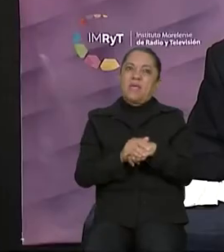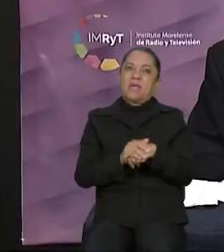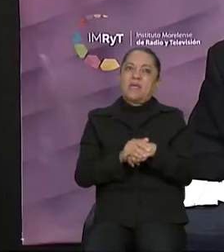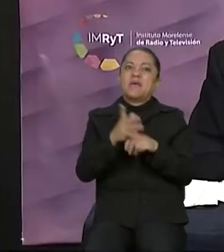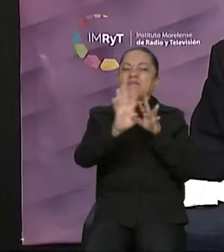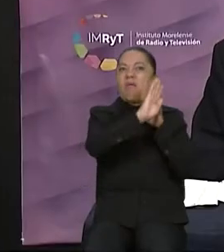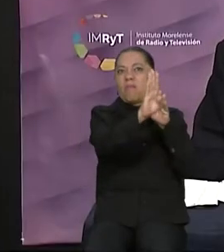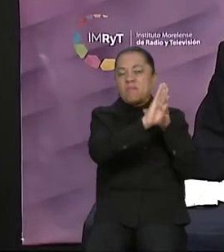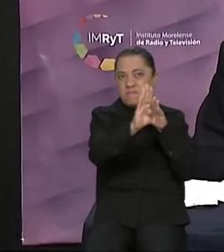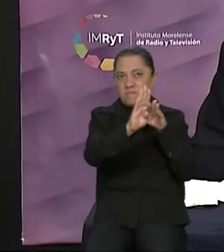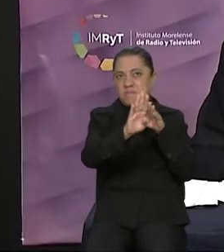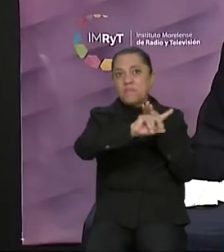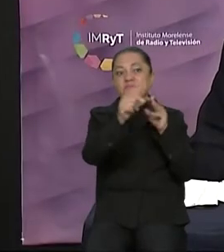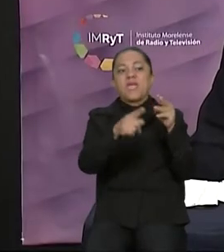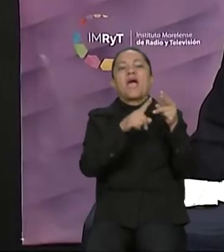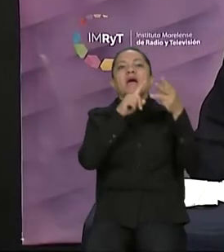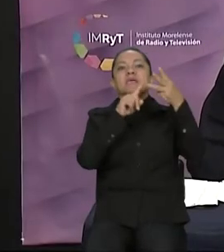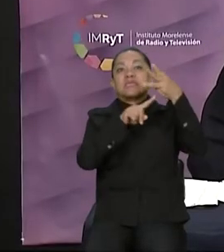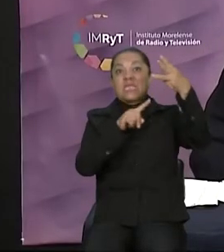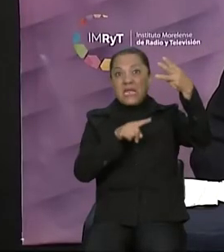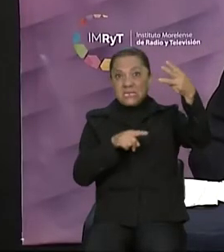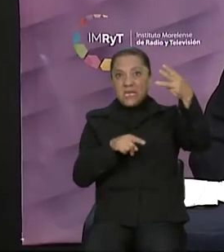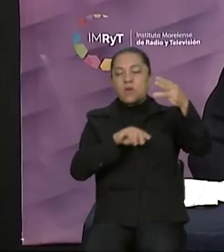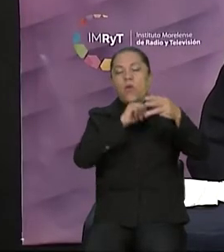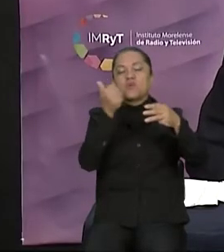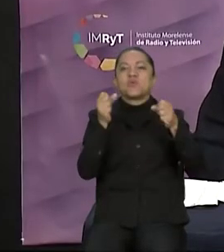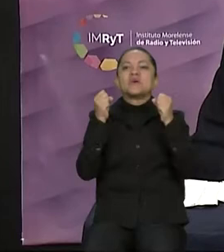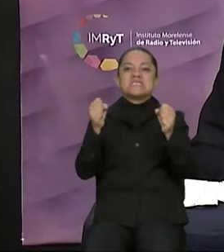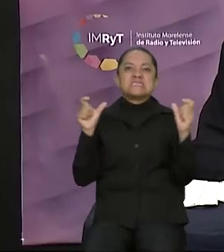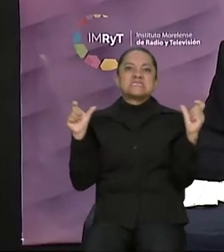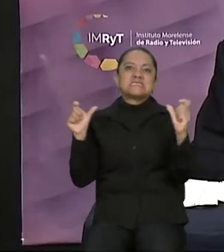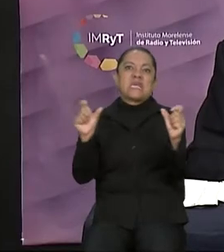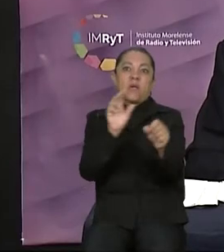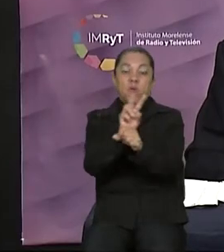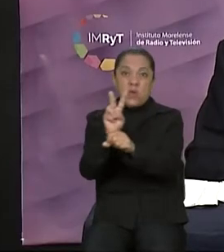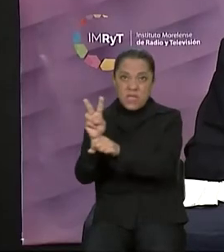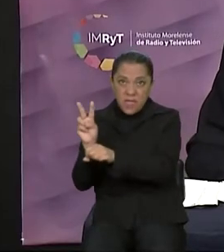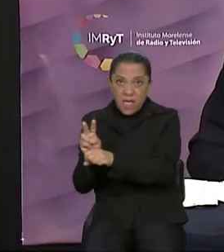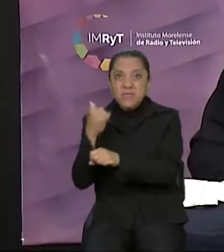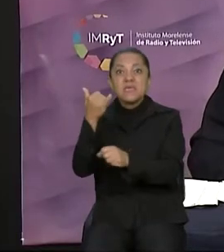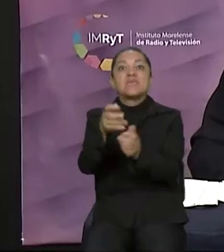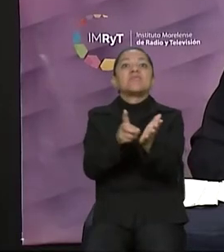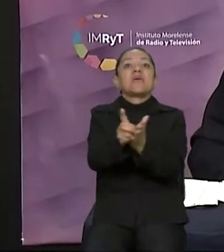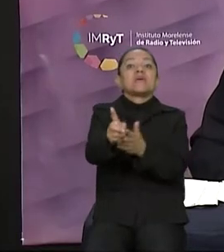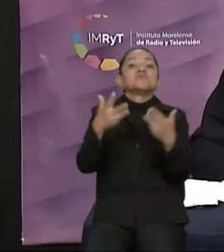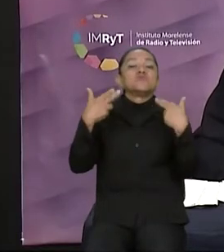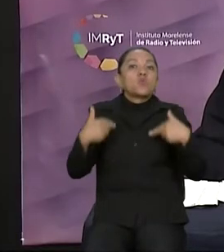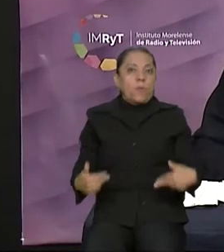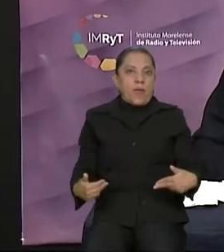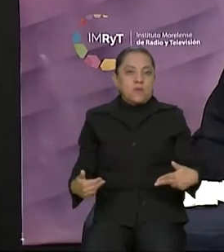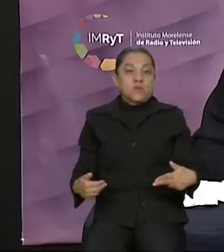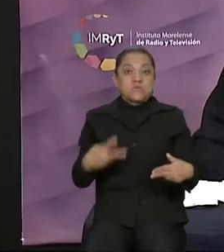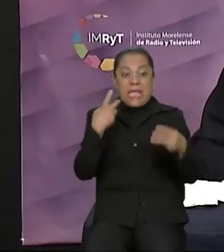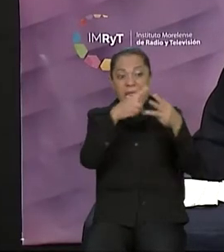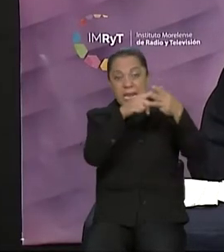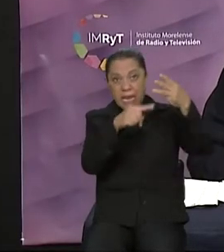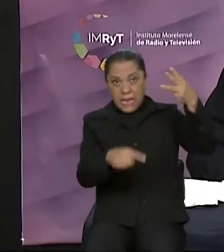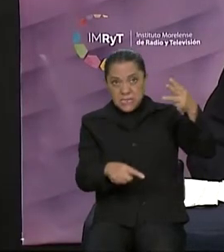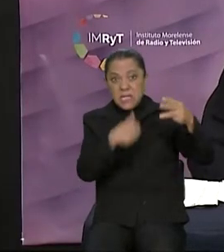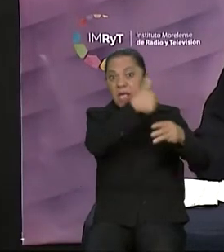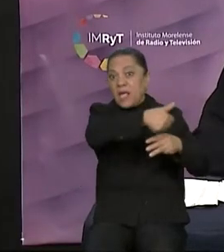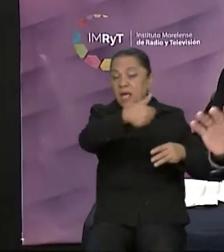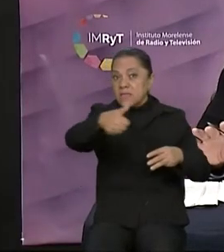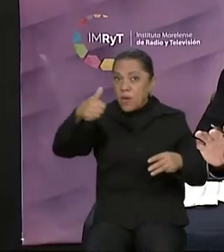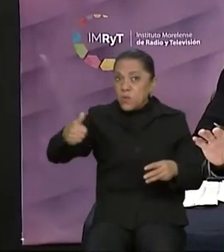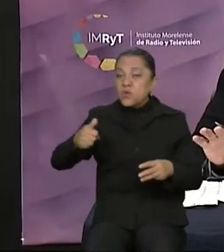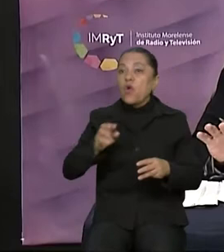y derechos humanos. En estos bloques temáticos, cada candidata, cada candidato responderá a una pregunta